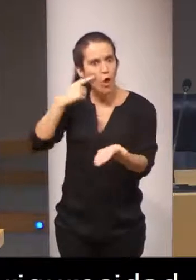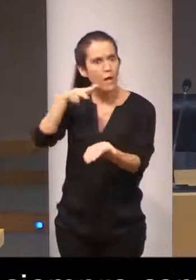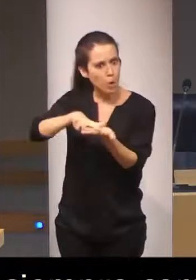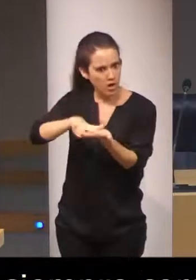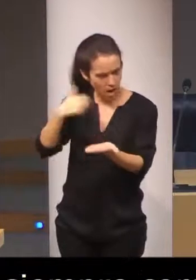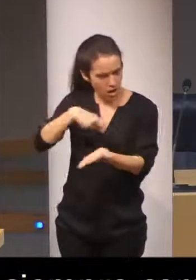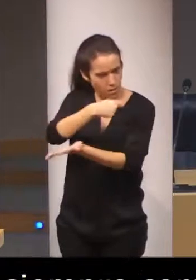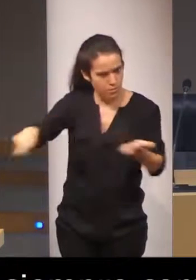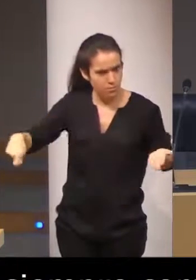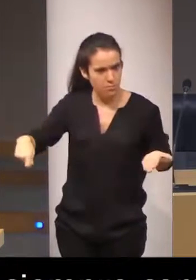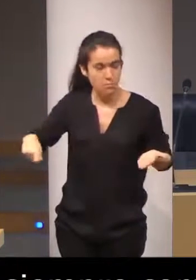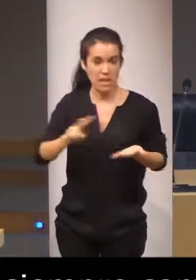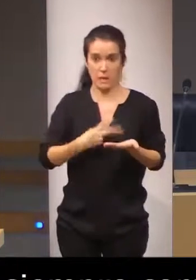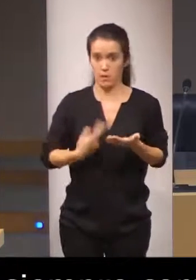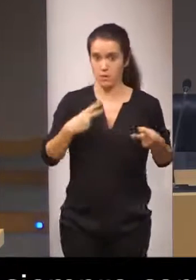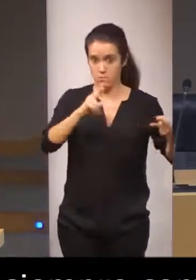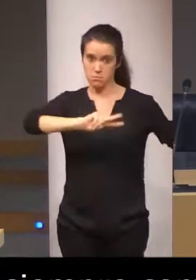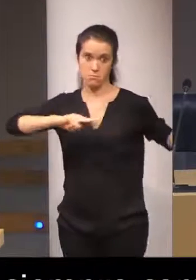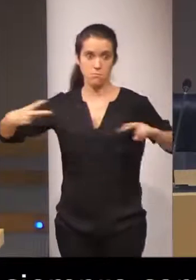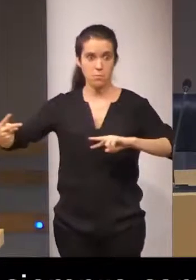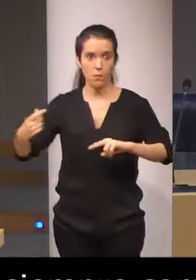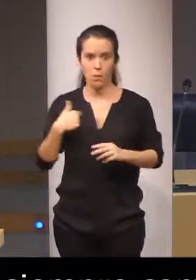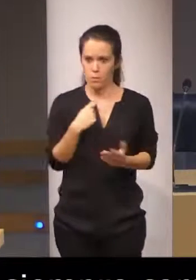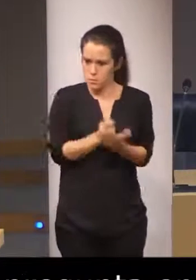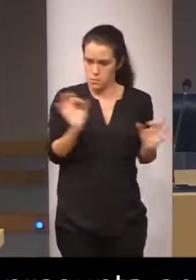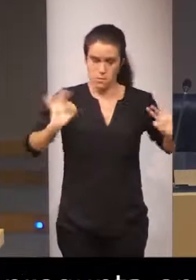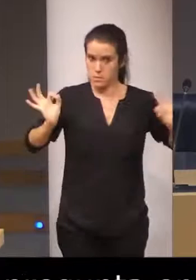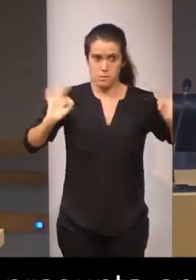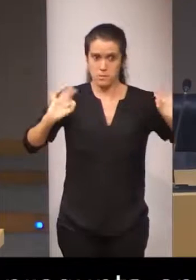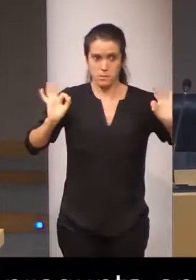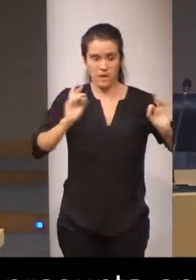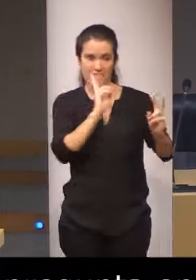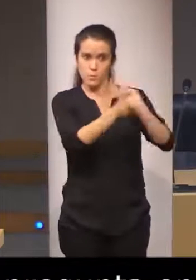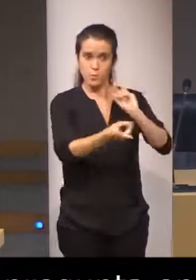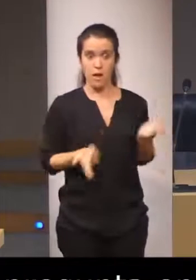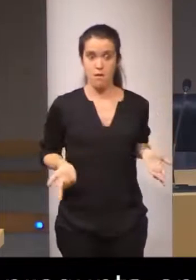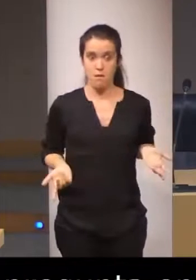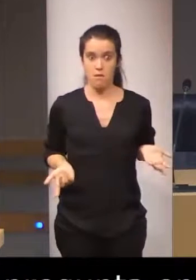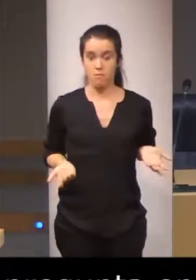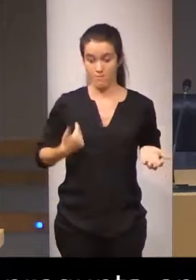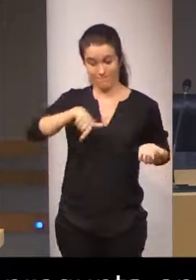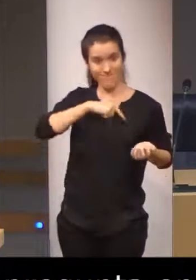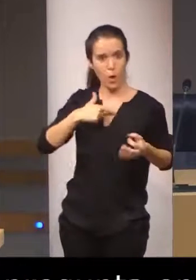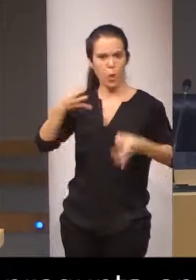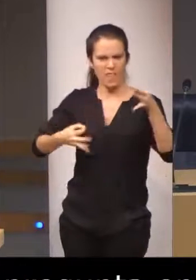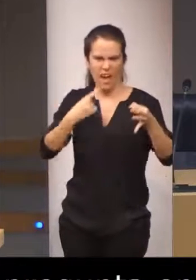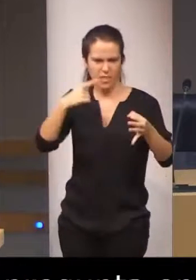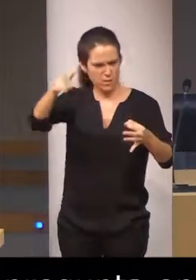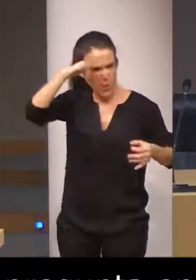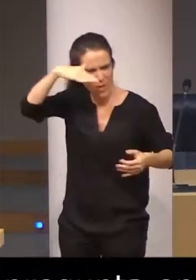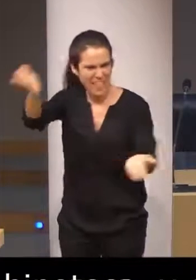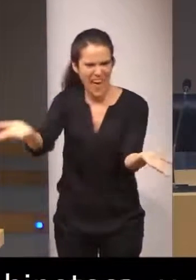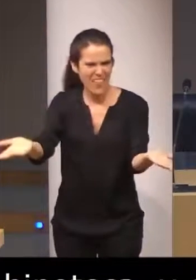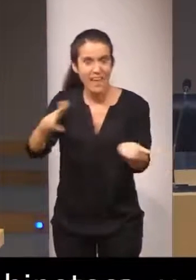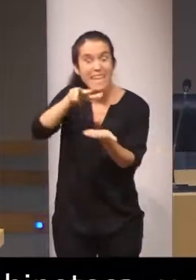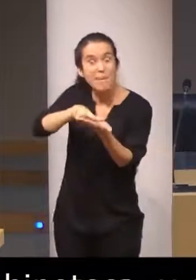Y el intérprete eso lo traduce. Y el otro dice yo no le he pagado la hipoteca. Los juristas solemos decir vaya barbaridad. Las hipotecas no